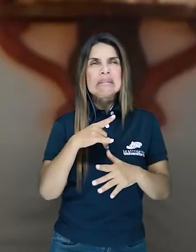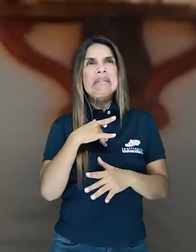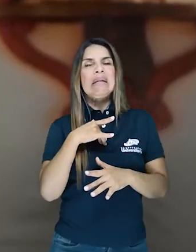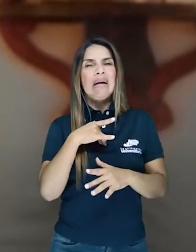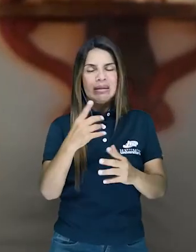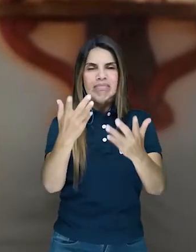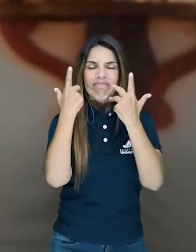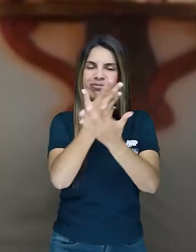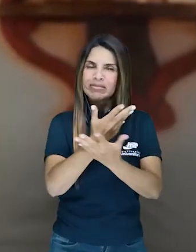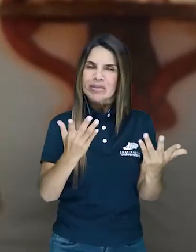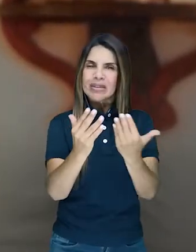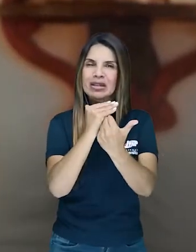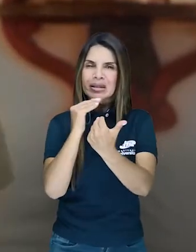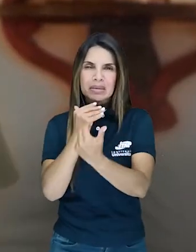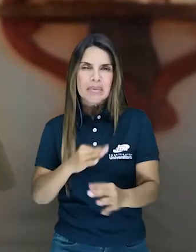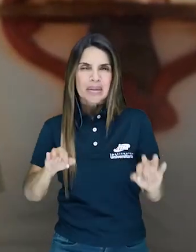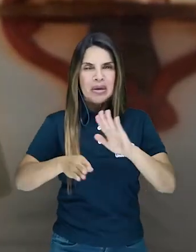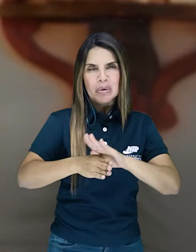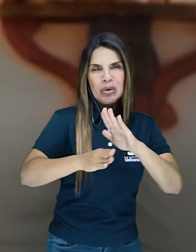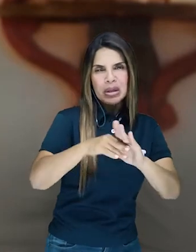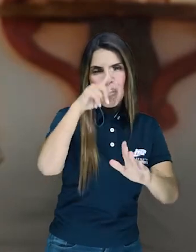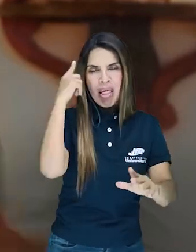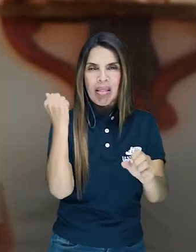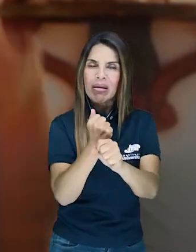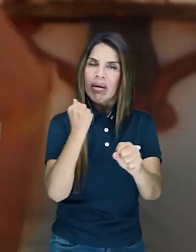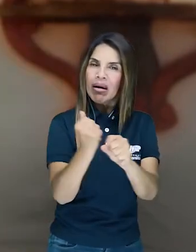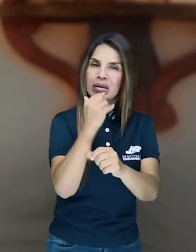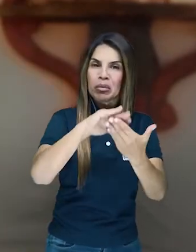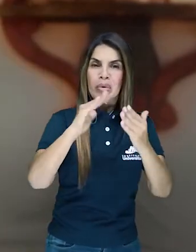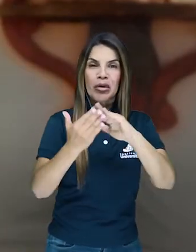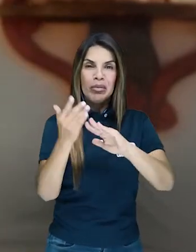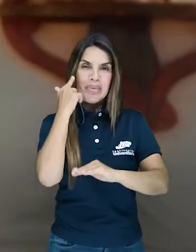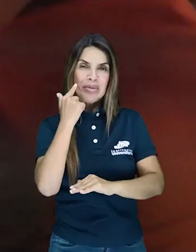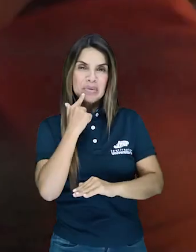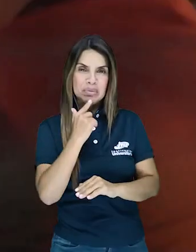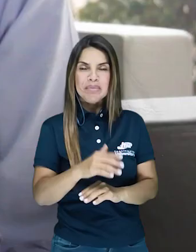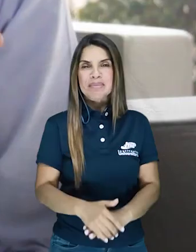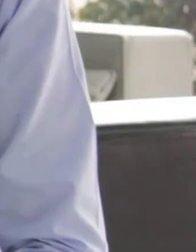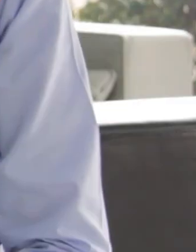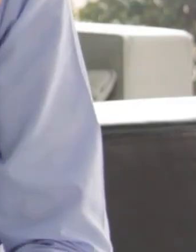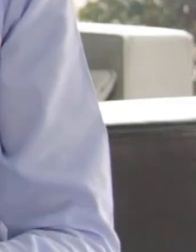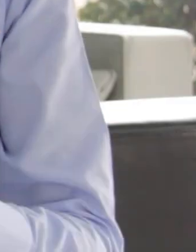verdad que nos enseña mucho, nos invita a seguir trabajando mucho por ellos.